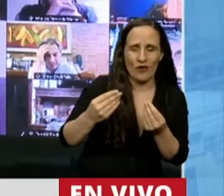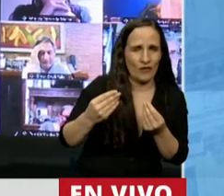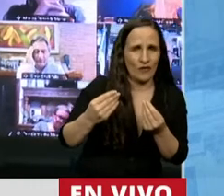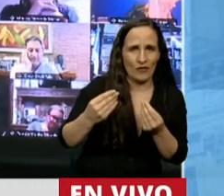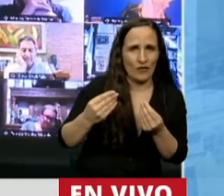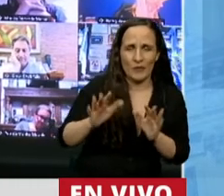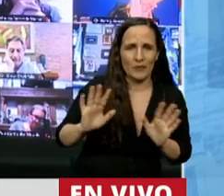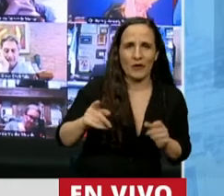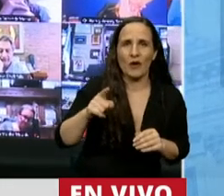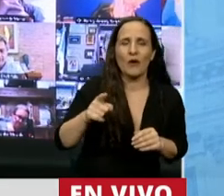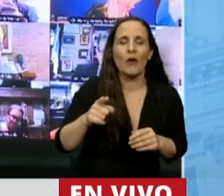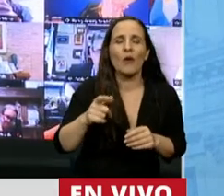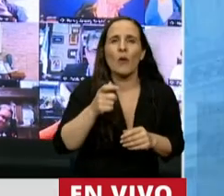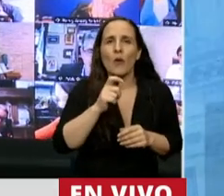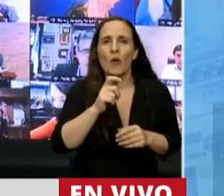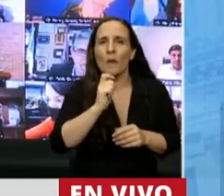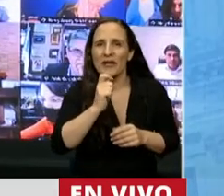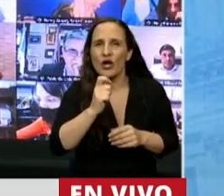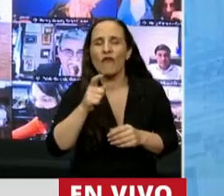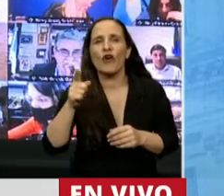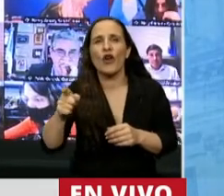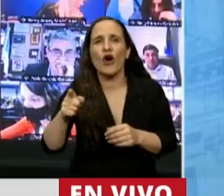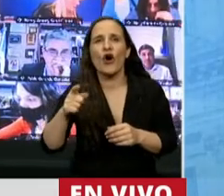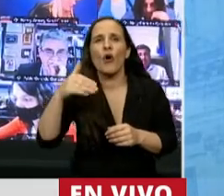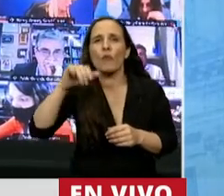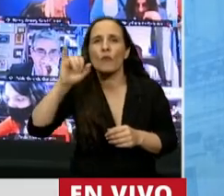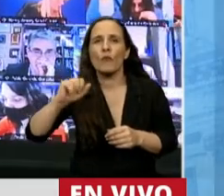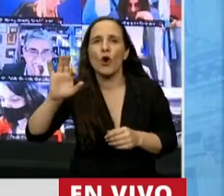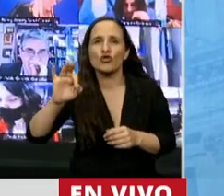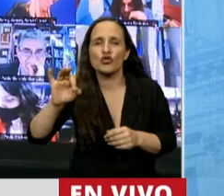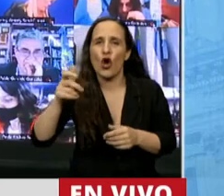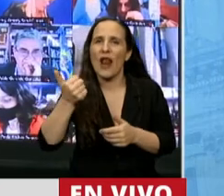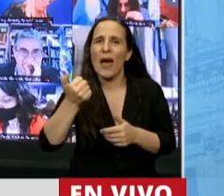por favor el micrófono y la lapicera a Monzó que todavía los está buscando.